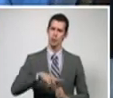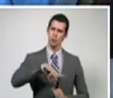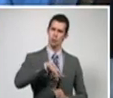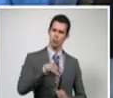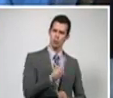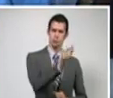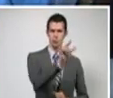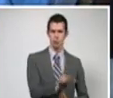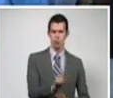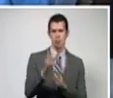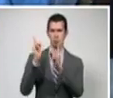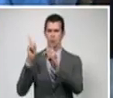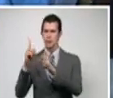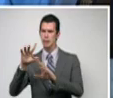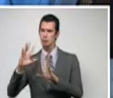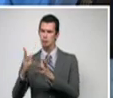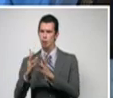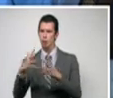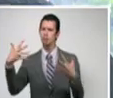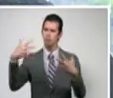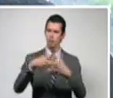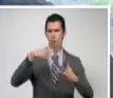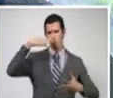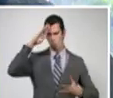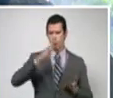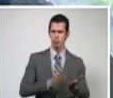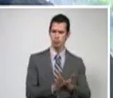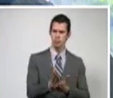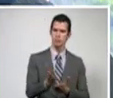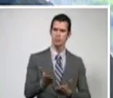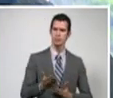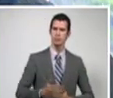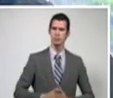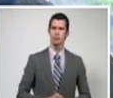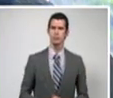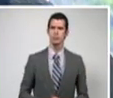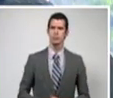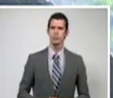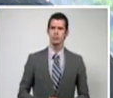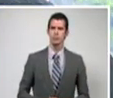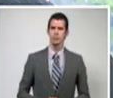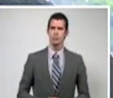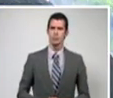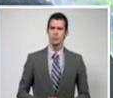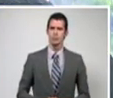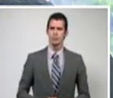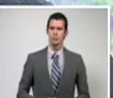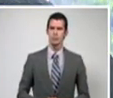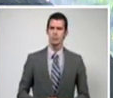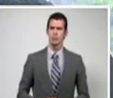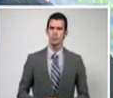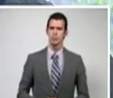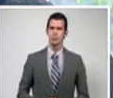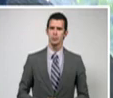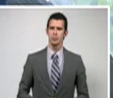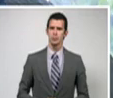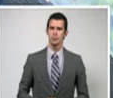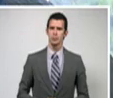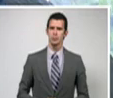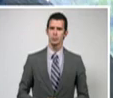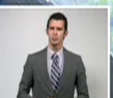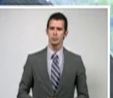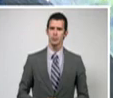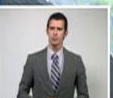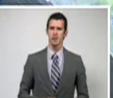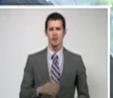artística de Cuba. Fue Fidel quien inició ese diálogo y somos nosotros y son las